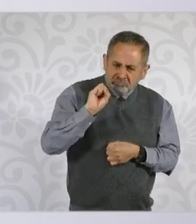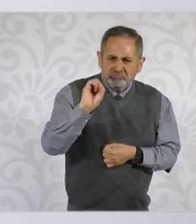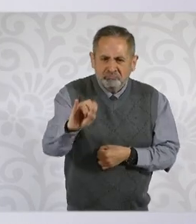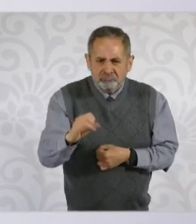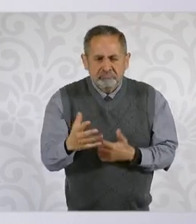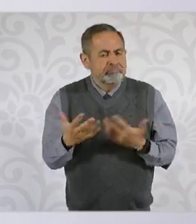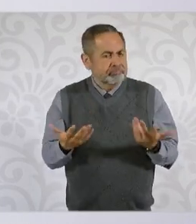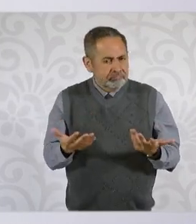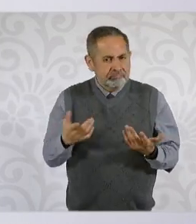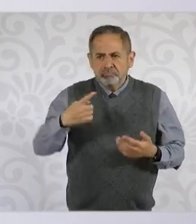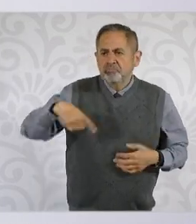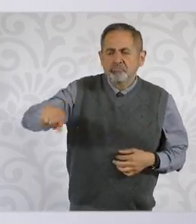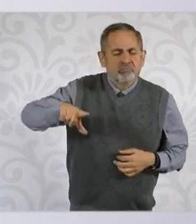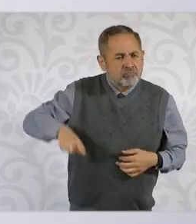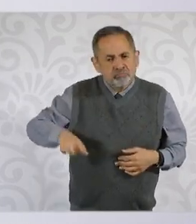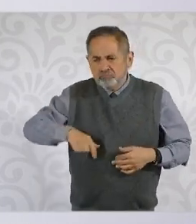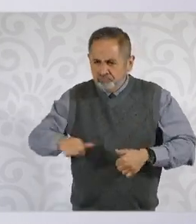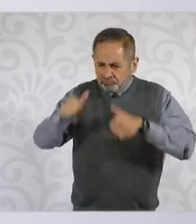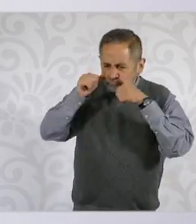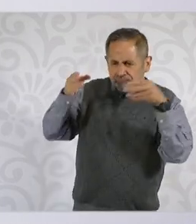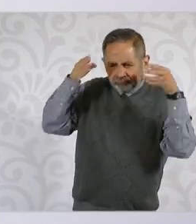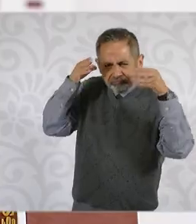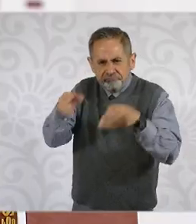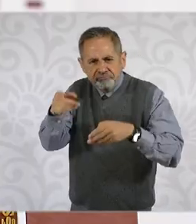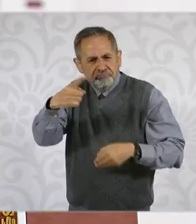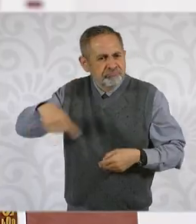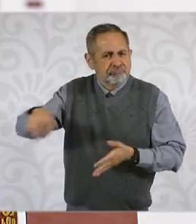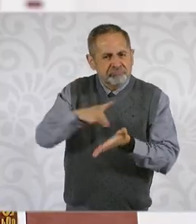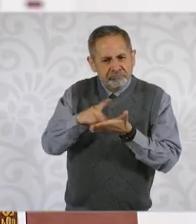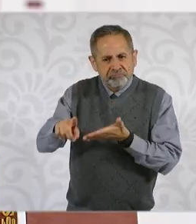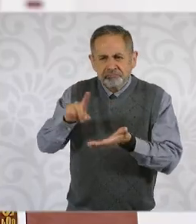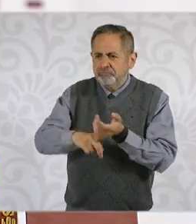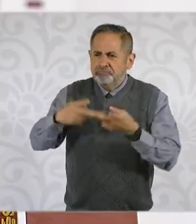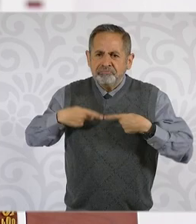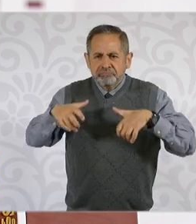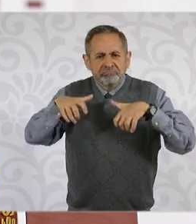destinado al beneficio del pueblo y a los derechos del pueblo de México.